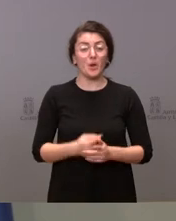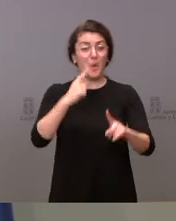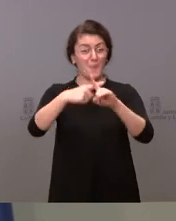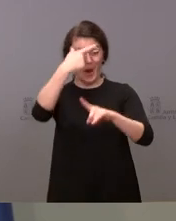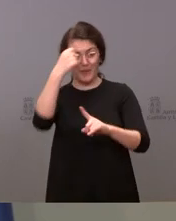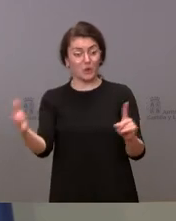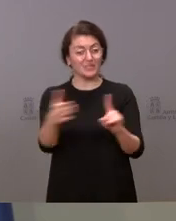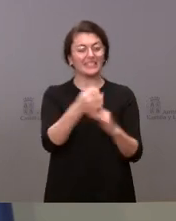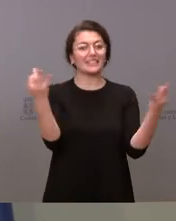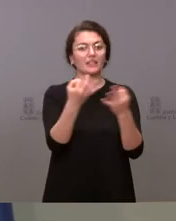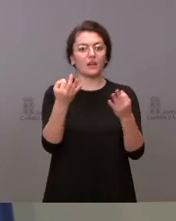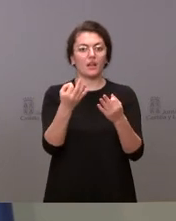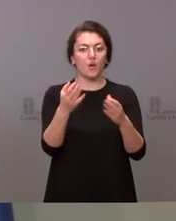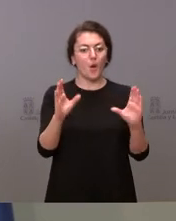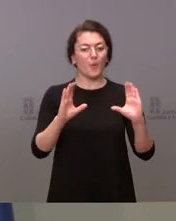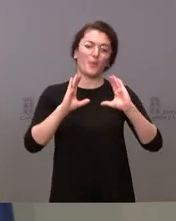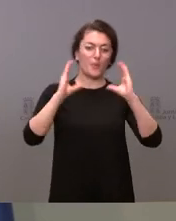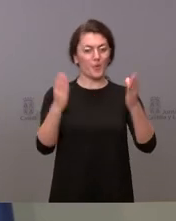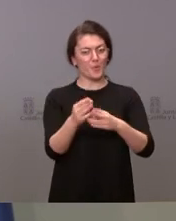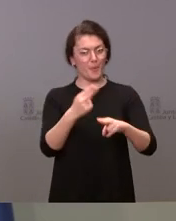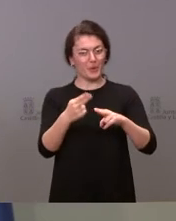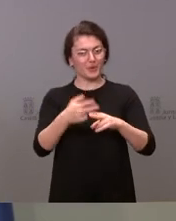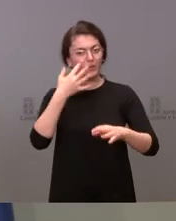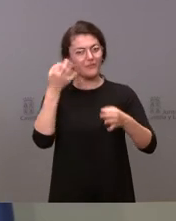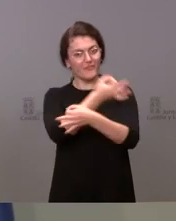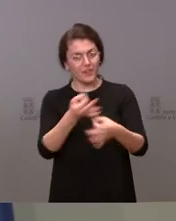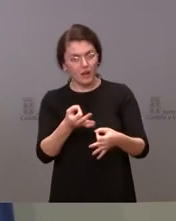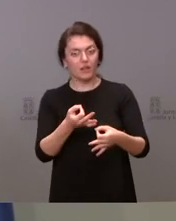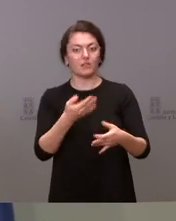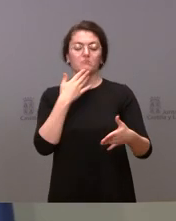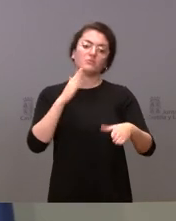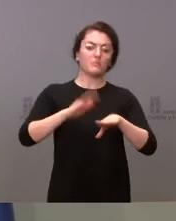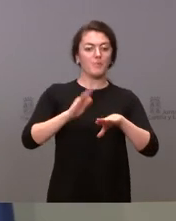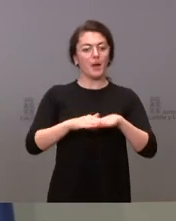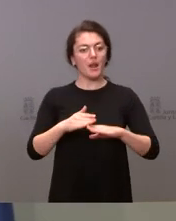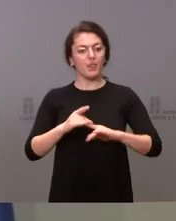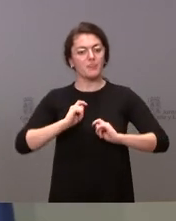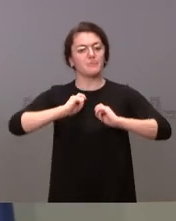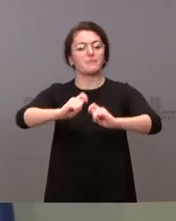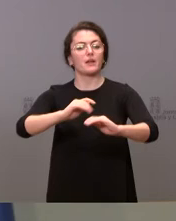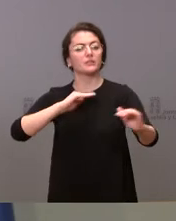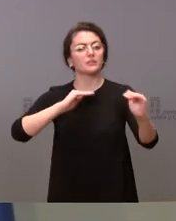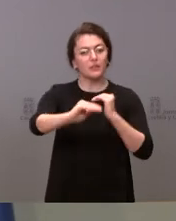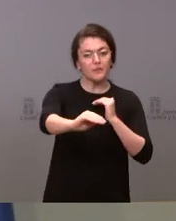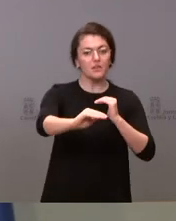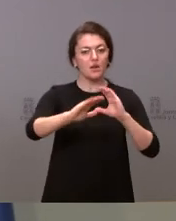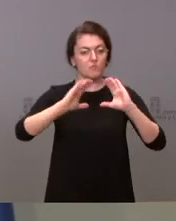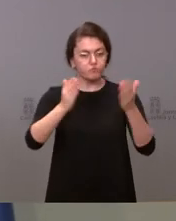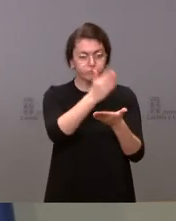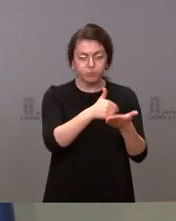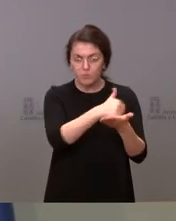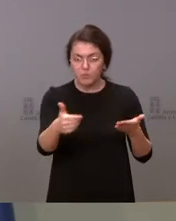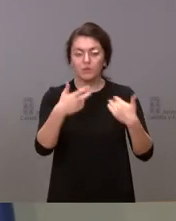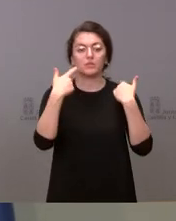conseguido ser un partido eficaz, ha conseguido contribuir a la estabilidad de la comunidad, ha conseguido ser un partido útil,